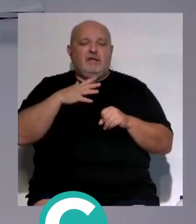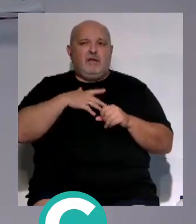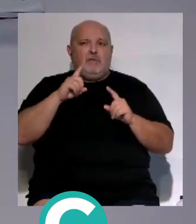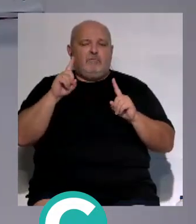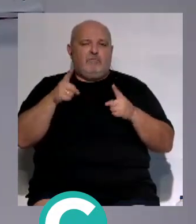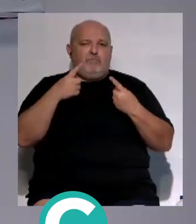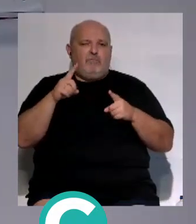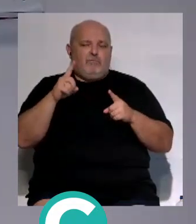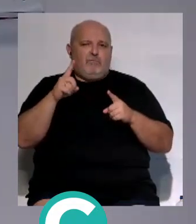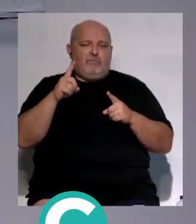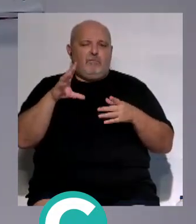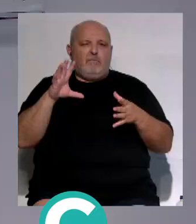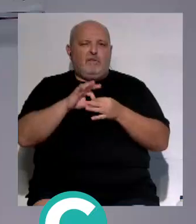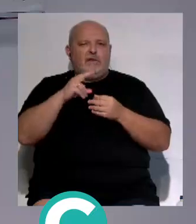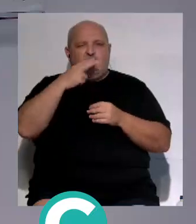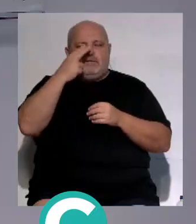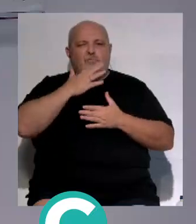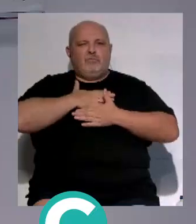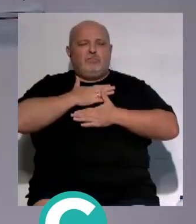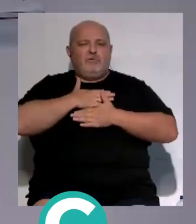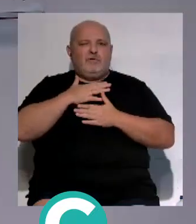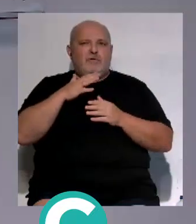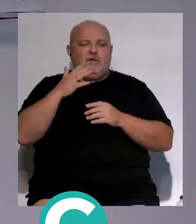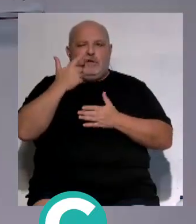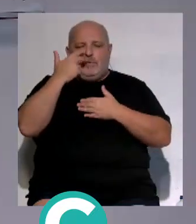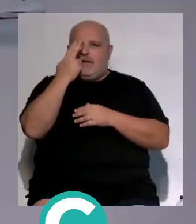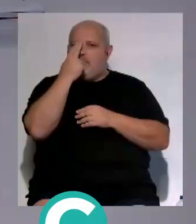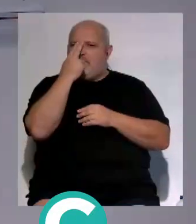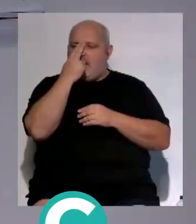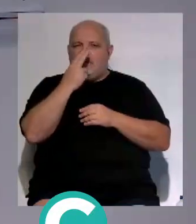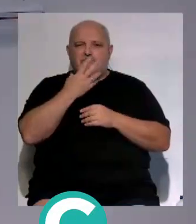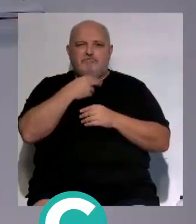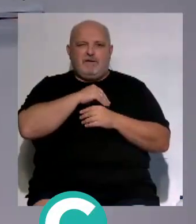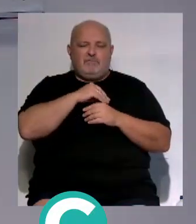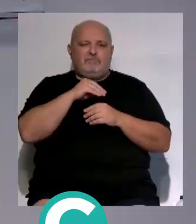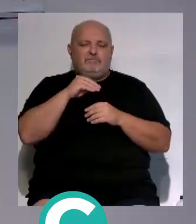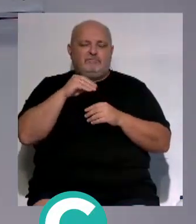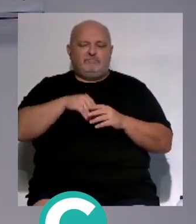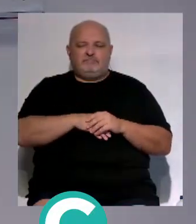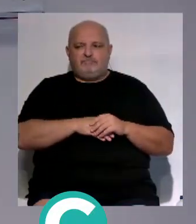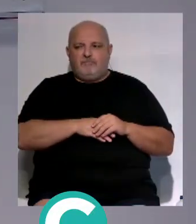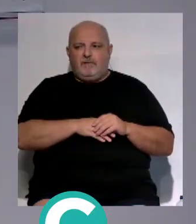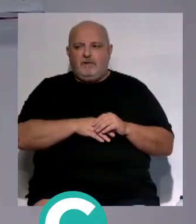intérpretes unidos por el interés en el patrimonio medieval y tradicional español, Entrevescant.